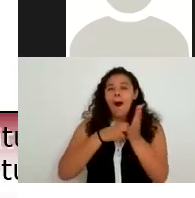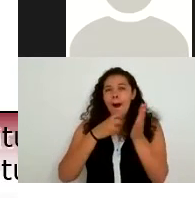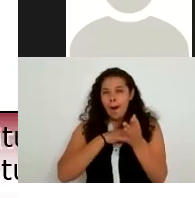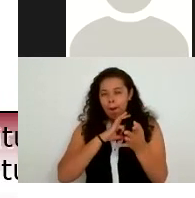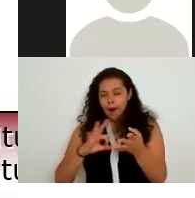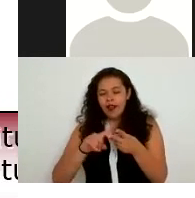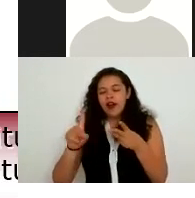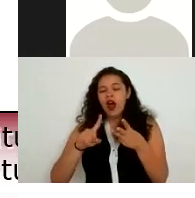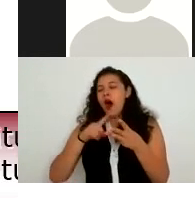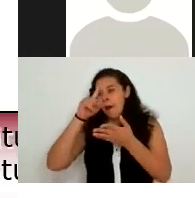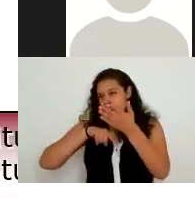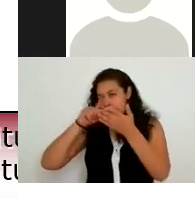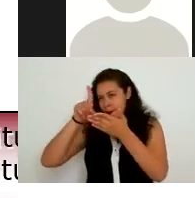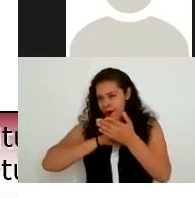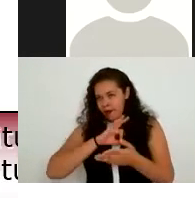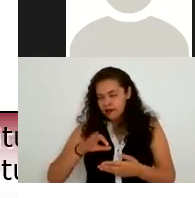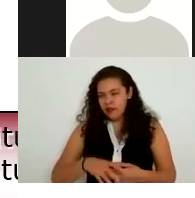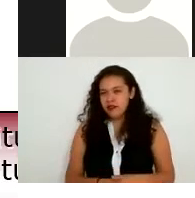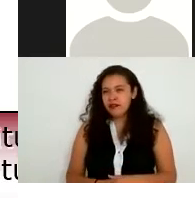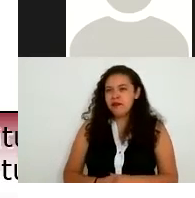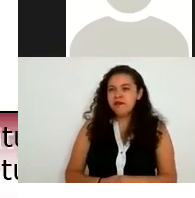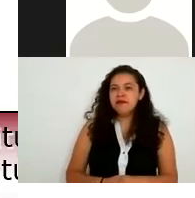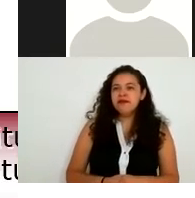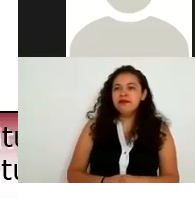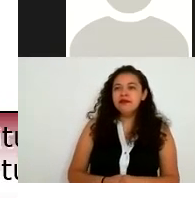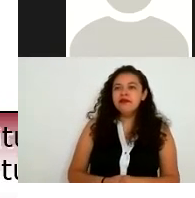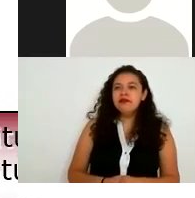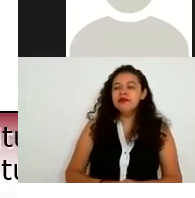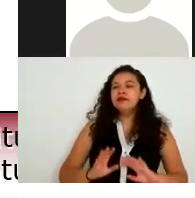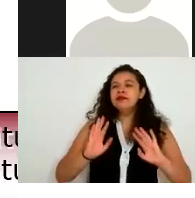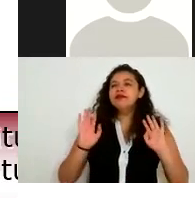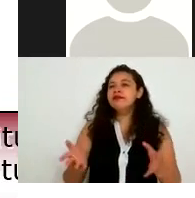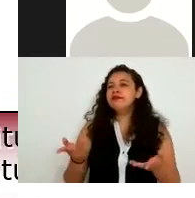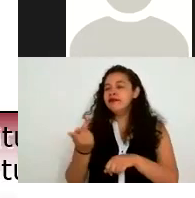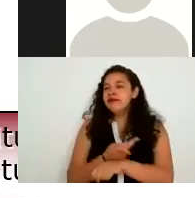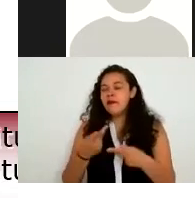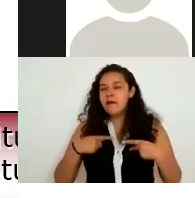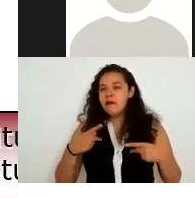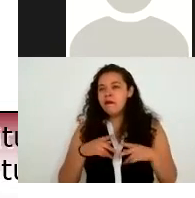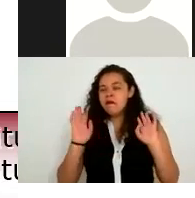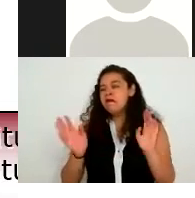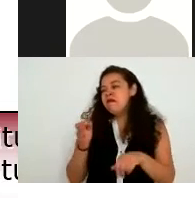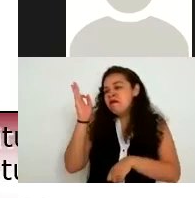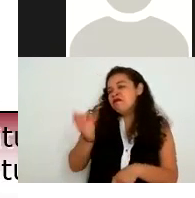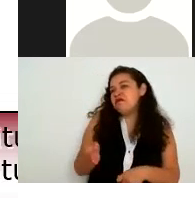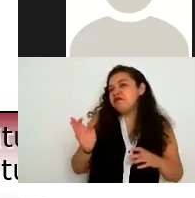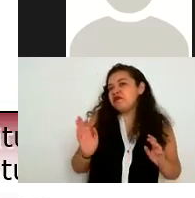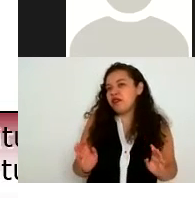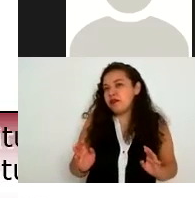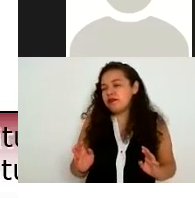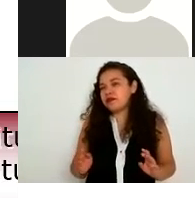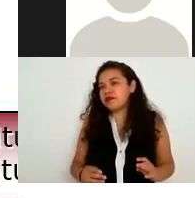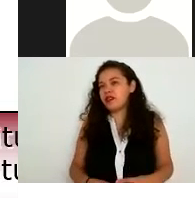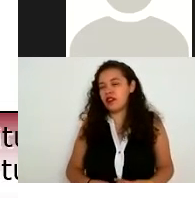cancele una vez que esto sucede si la persona se conforma pues ahí va ahí va a concluir digamos esa